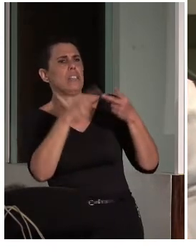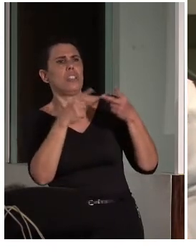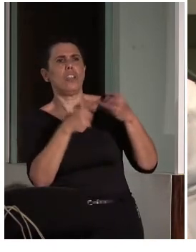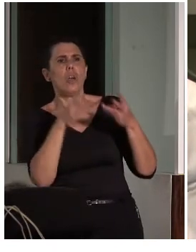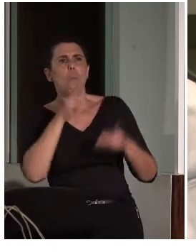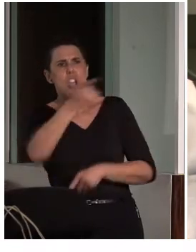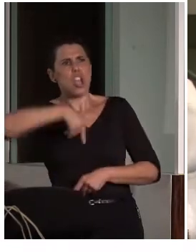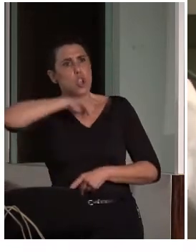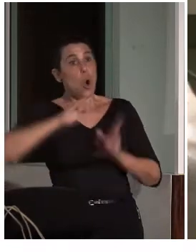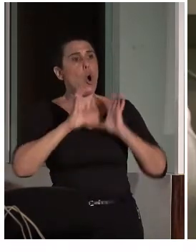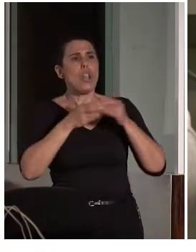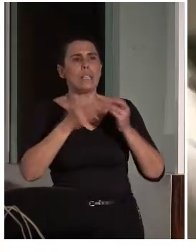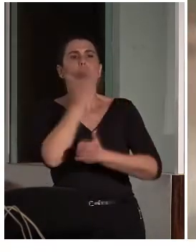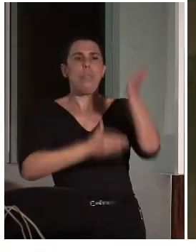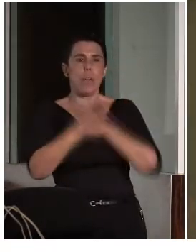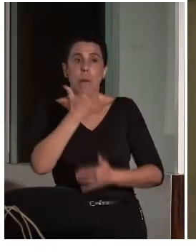gracias.